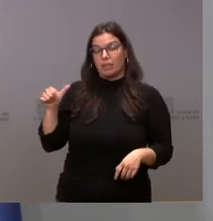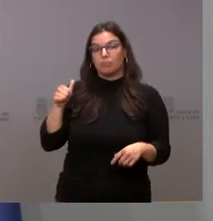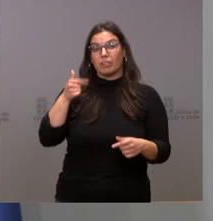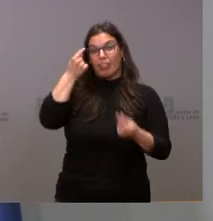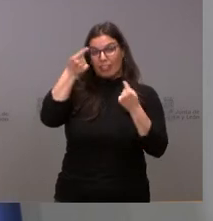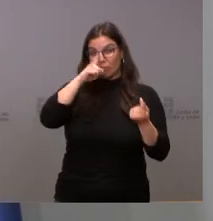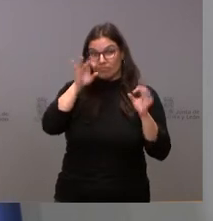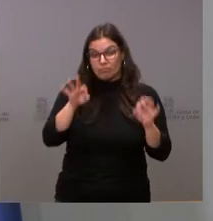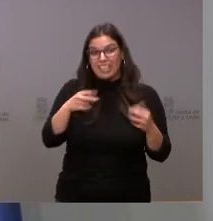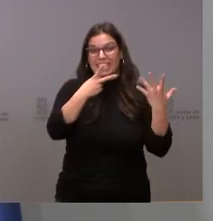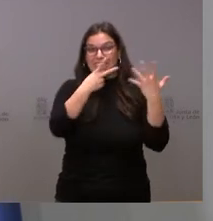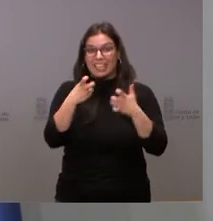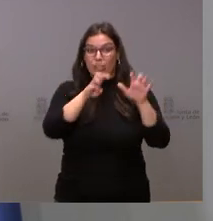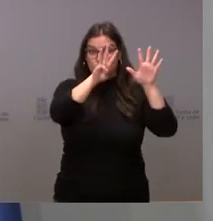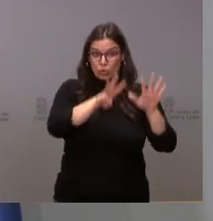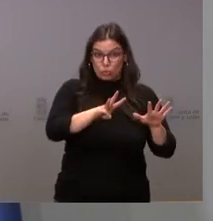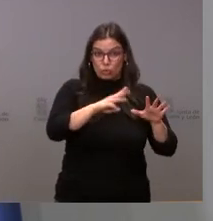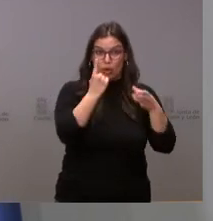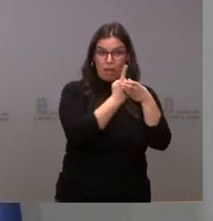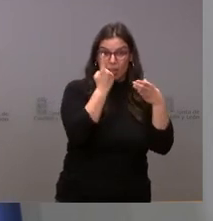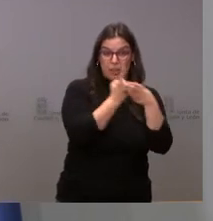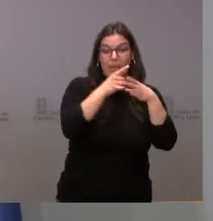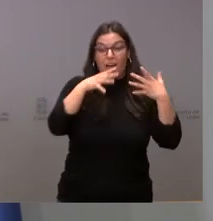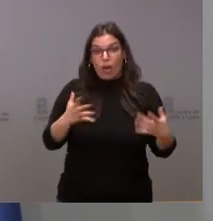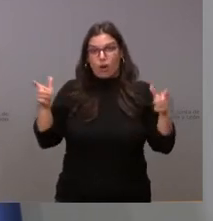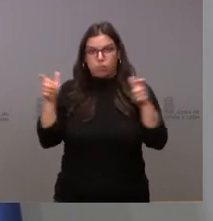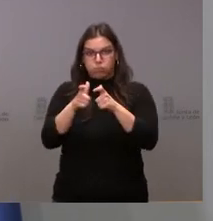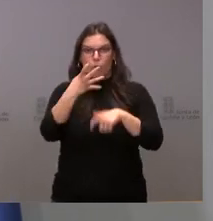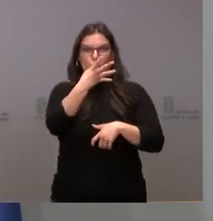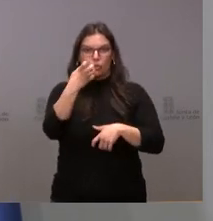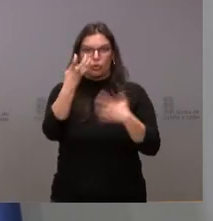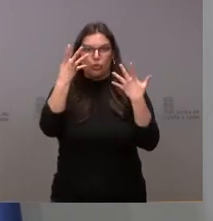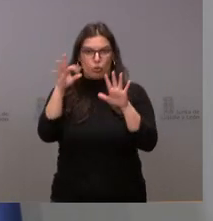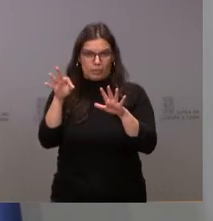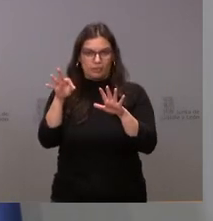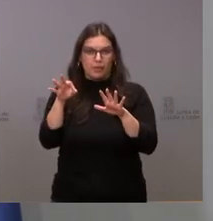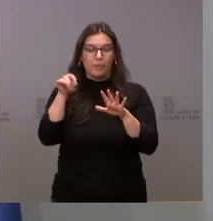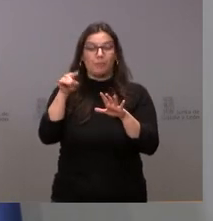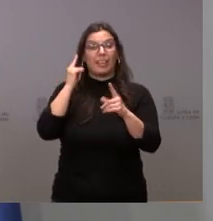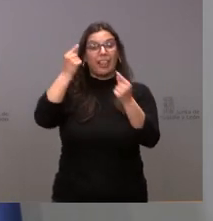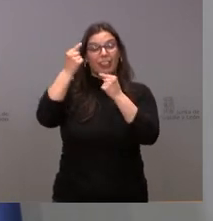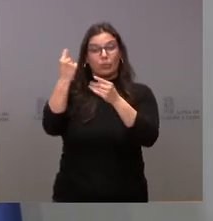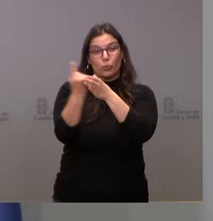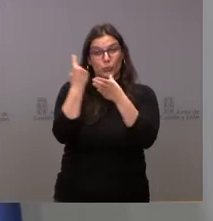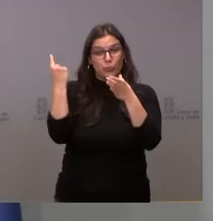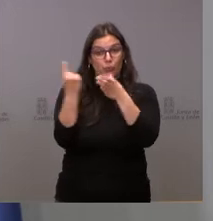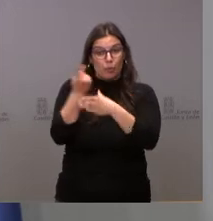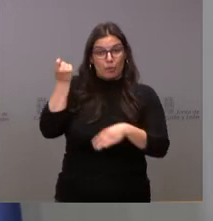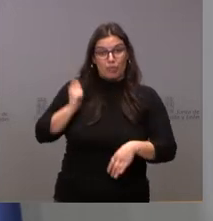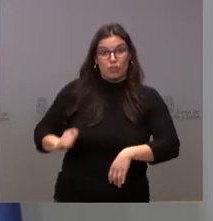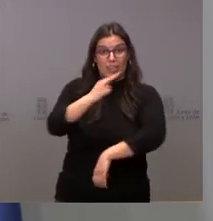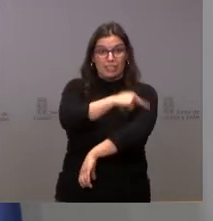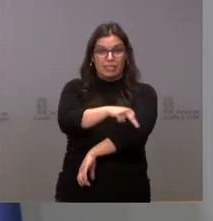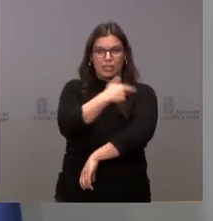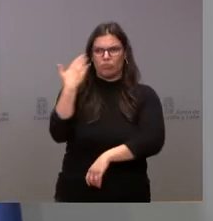recordarán que fue 708, hoy tenemos 490. Este dato de aislamientos y cuarentenas de profesionales sanitarios llegó a